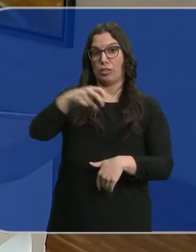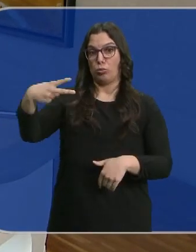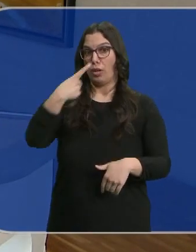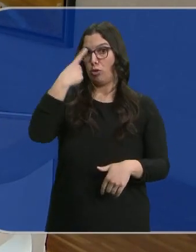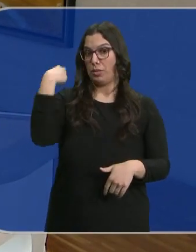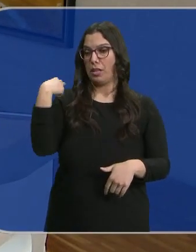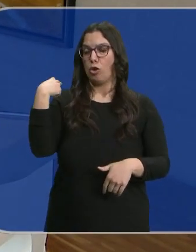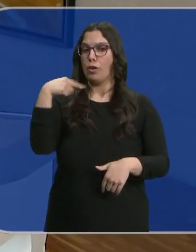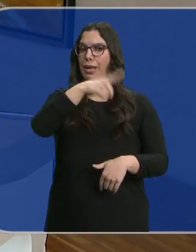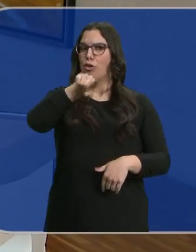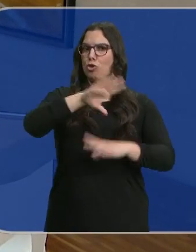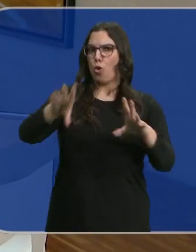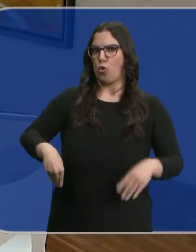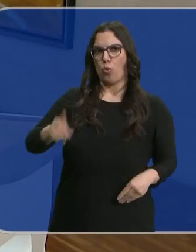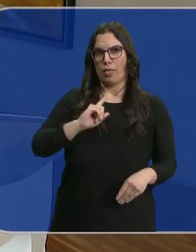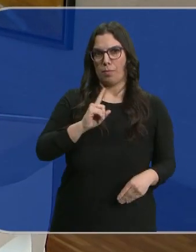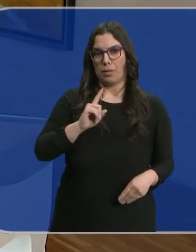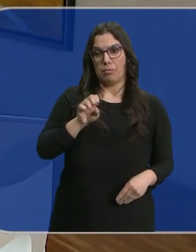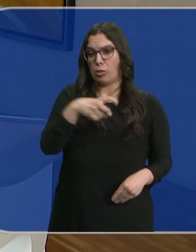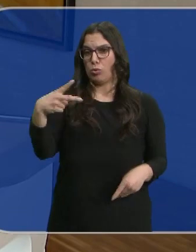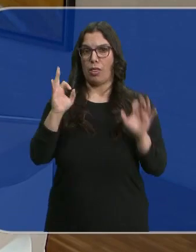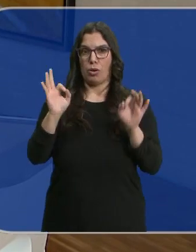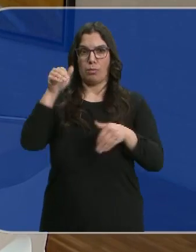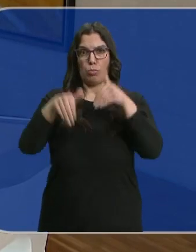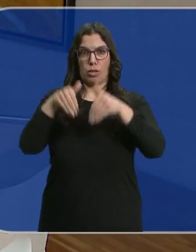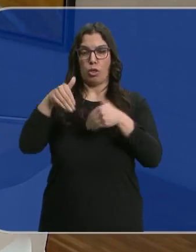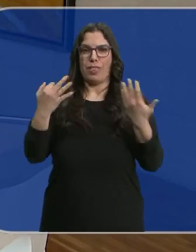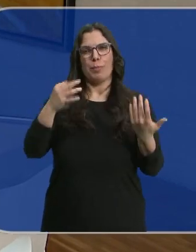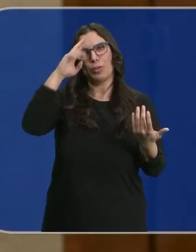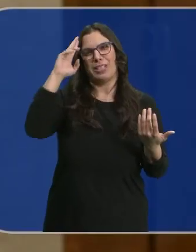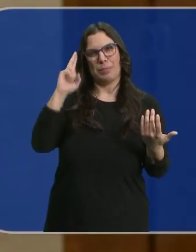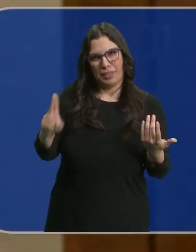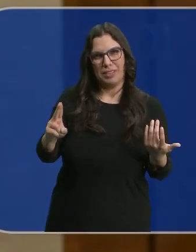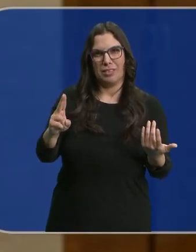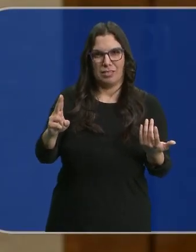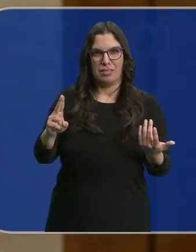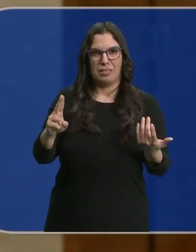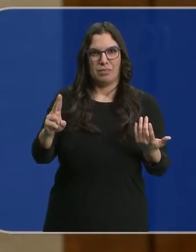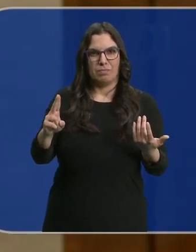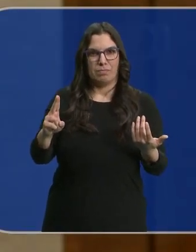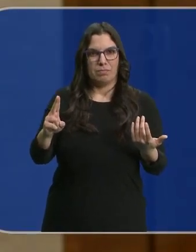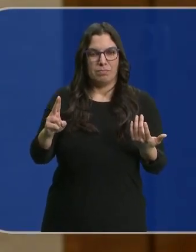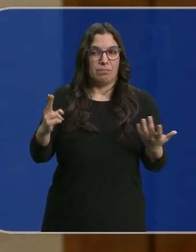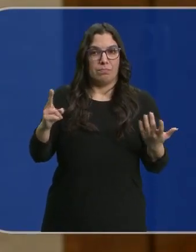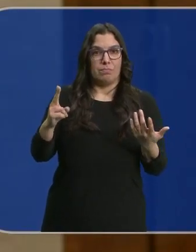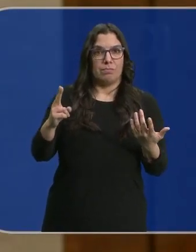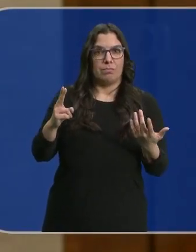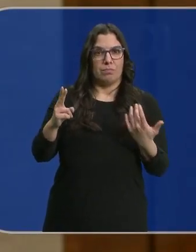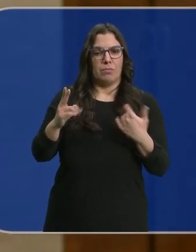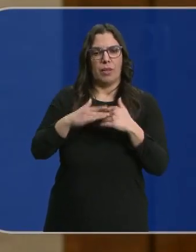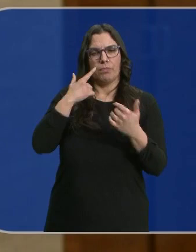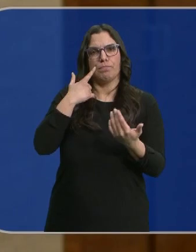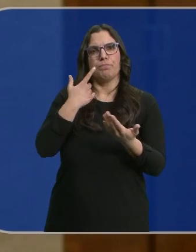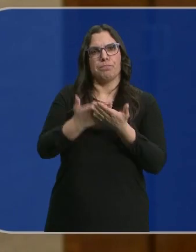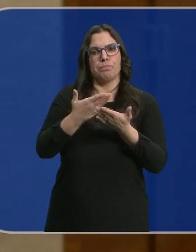febrero del 2022 fue el resultado de las urnas. Y creo que debemos respetar y se debe respetar y hacer valer